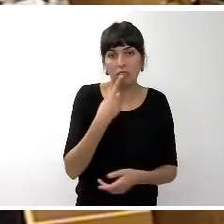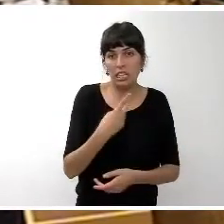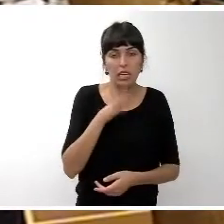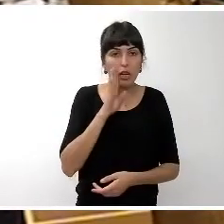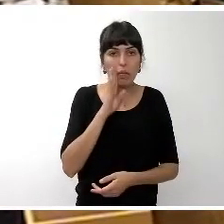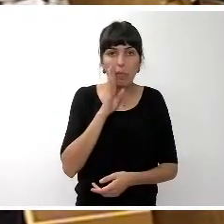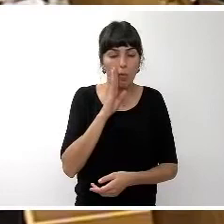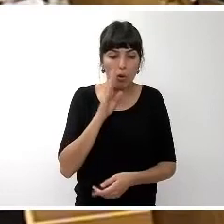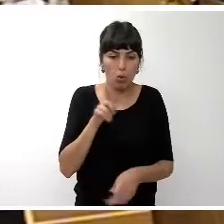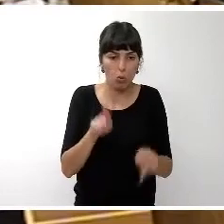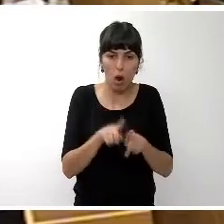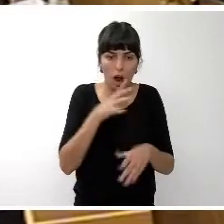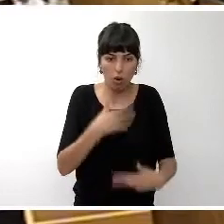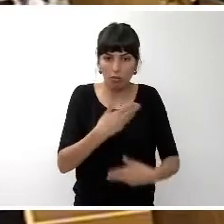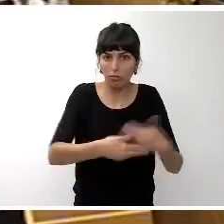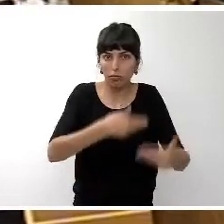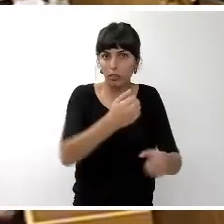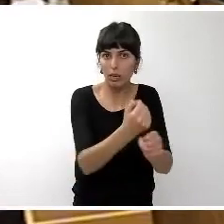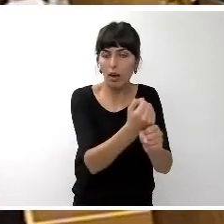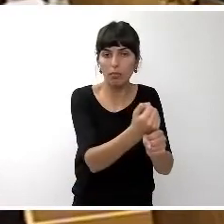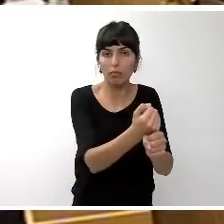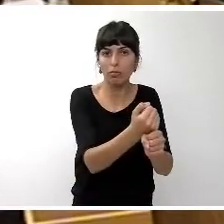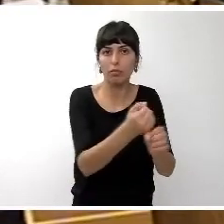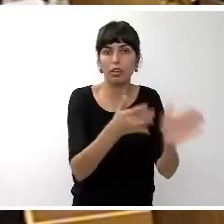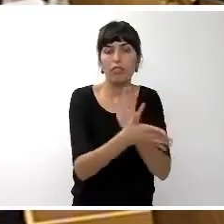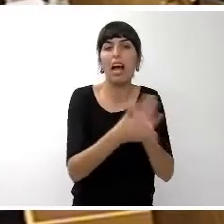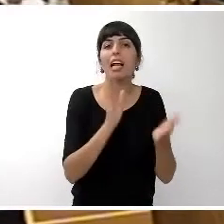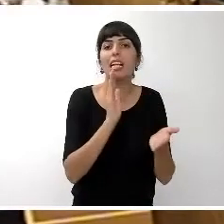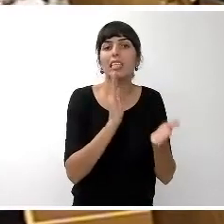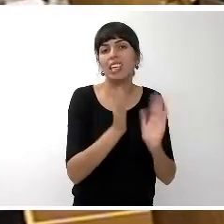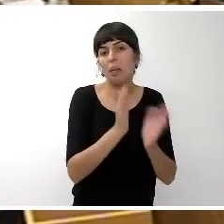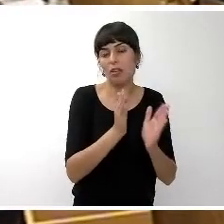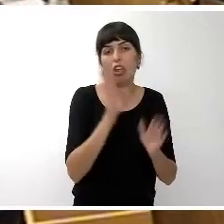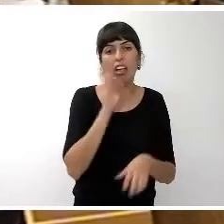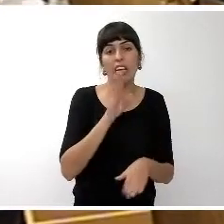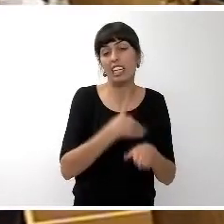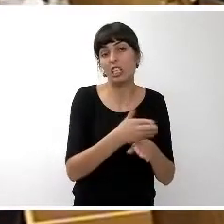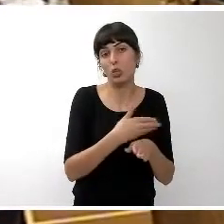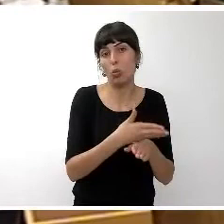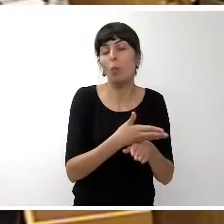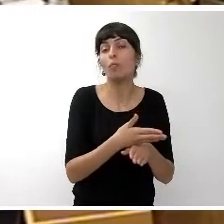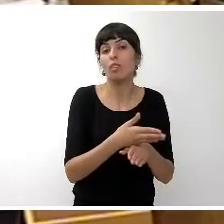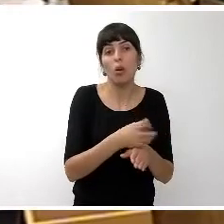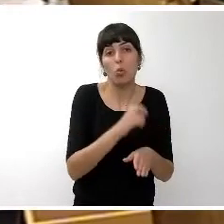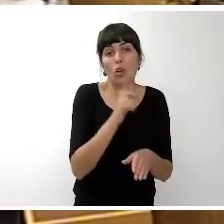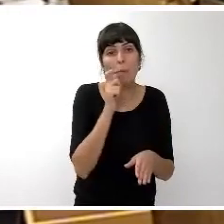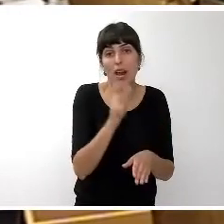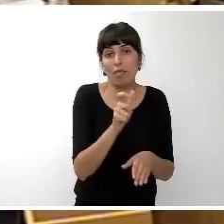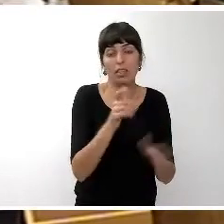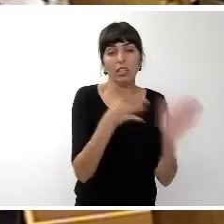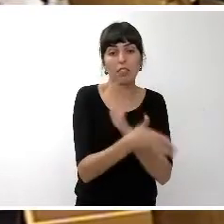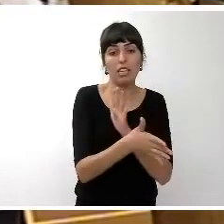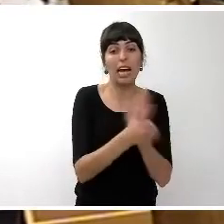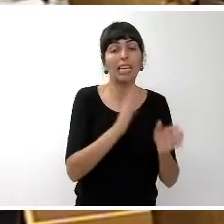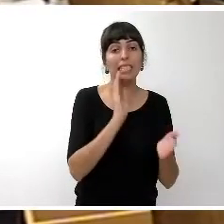caminando en la línea de la acción en tratamiento de residuos que se resume en una palabra cambiar el concepto de